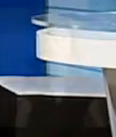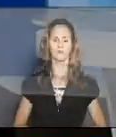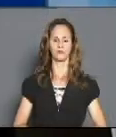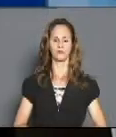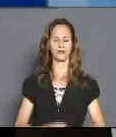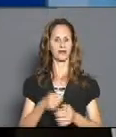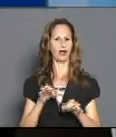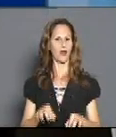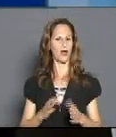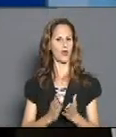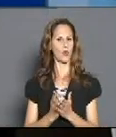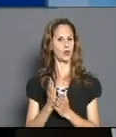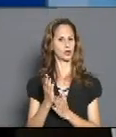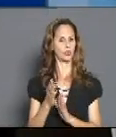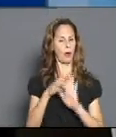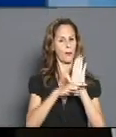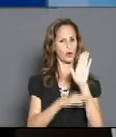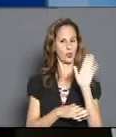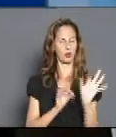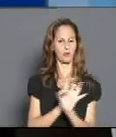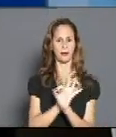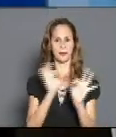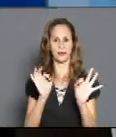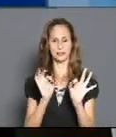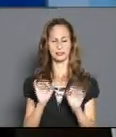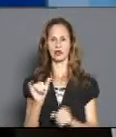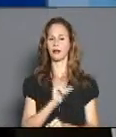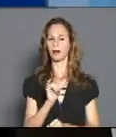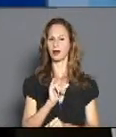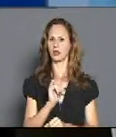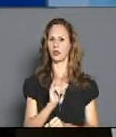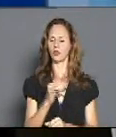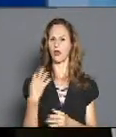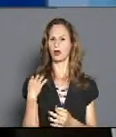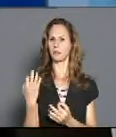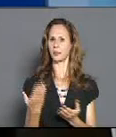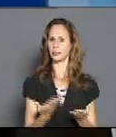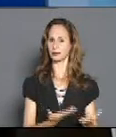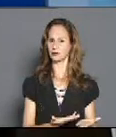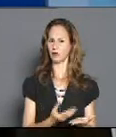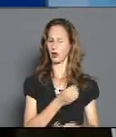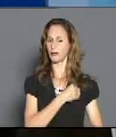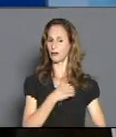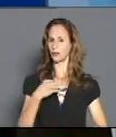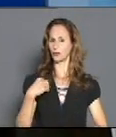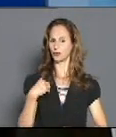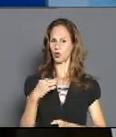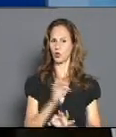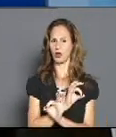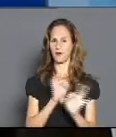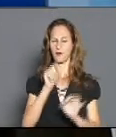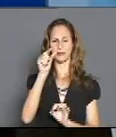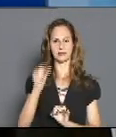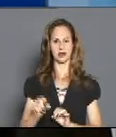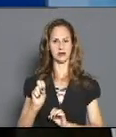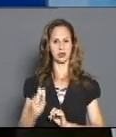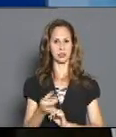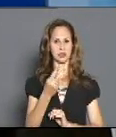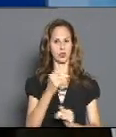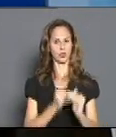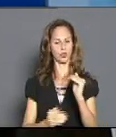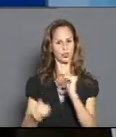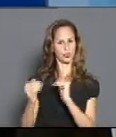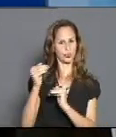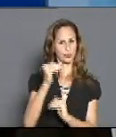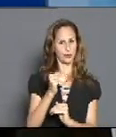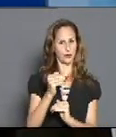Continuamos en el set de la revista especial. Está con nosotros también la doctora María Eugenia Escobar Pérez, especialista de segundo grado en higiene y epidemiología, profesora